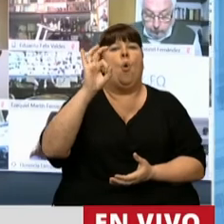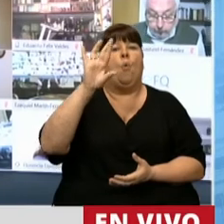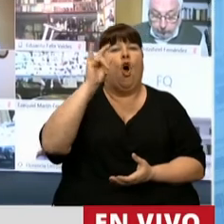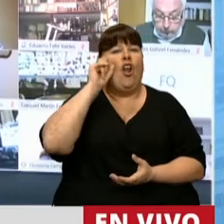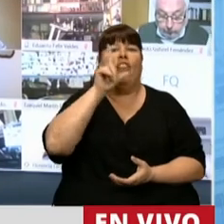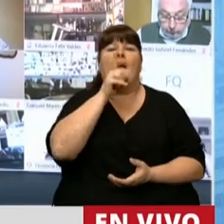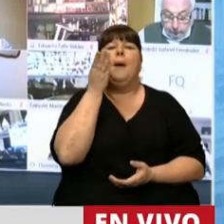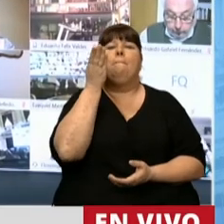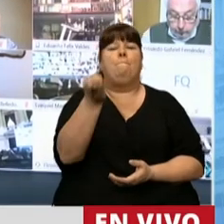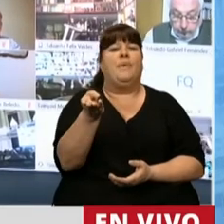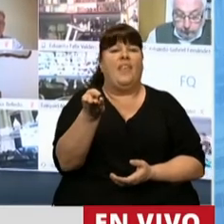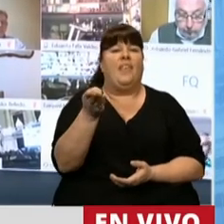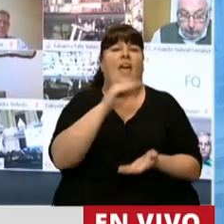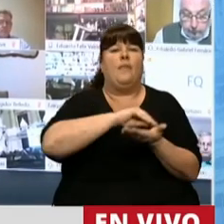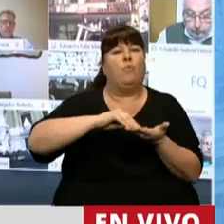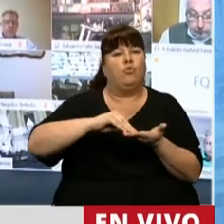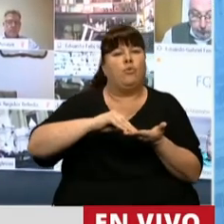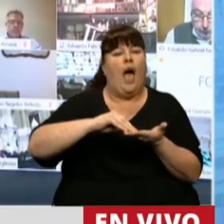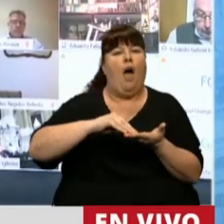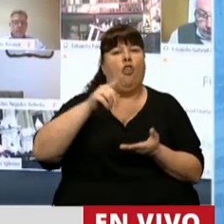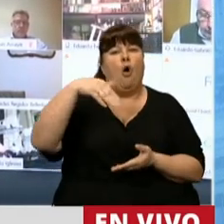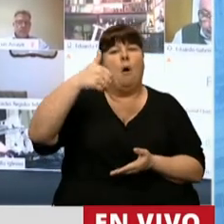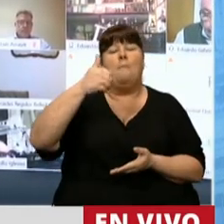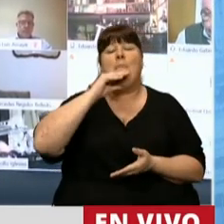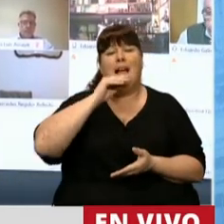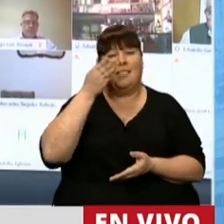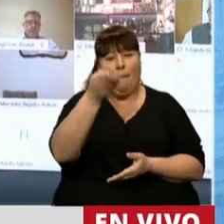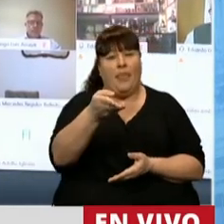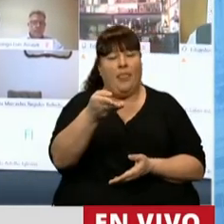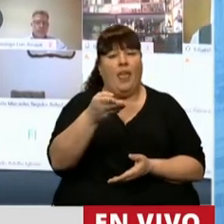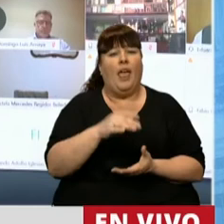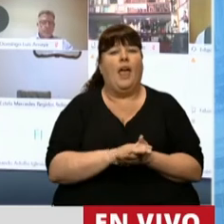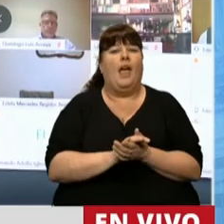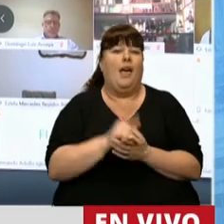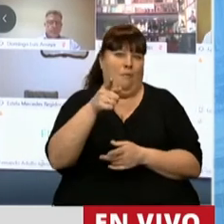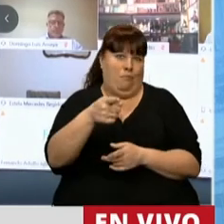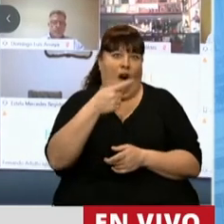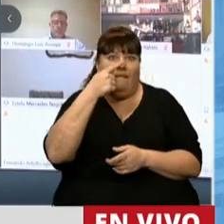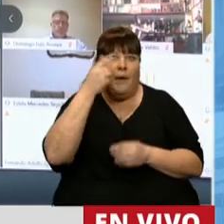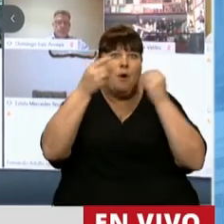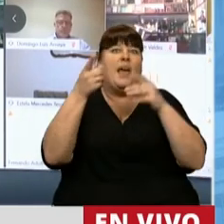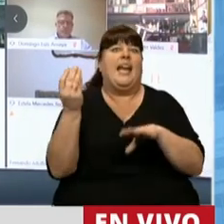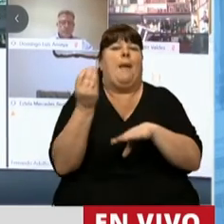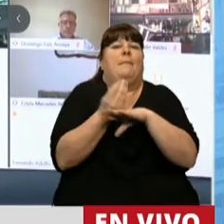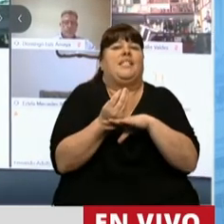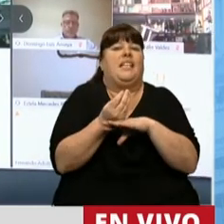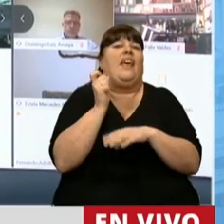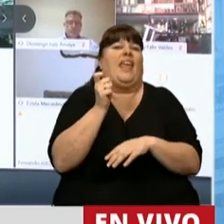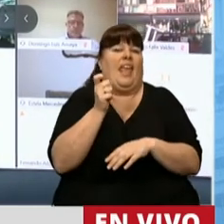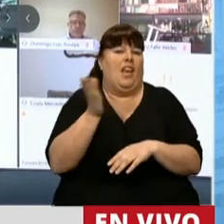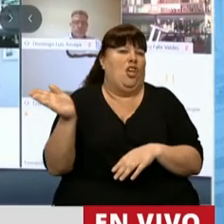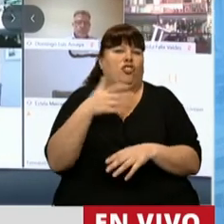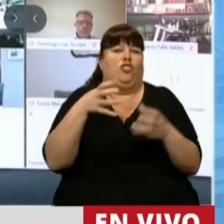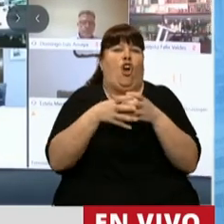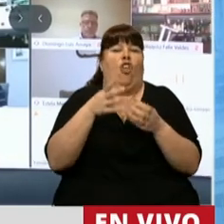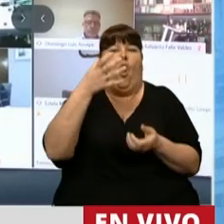ha solicitado al diputado Sergio Massa, por su especial interés y en representación de